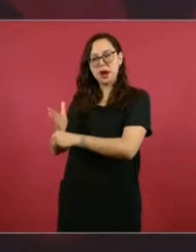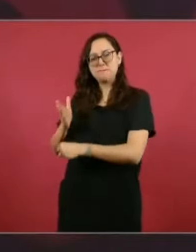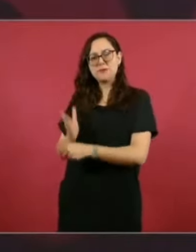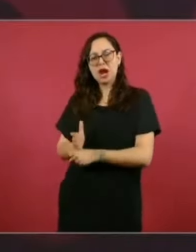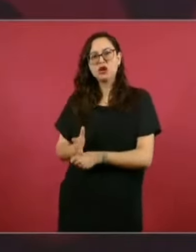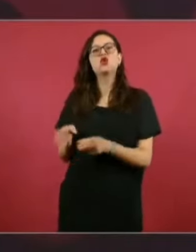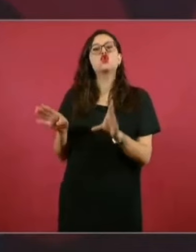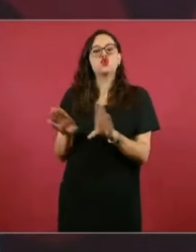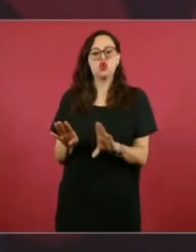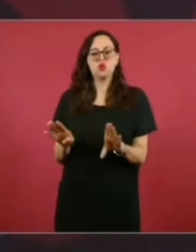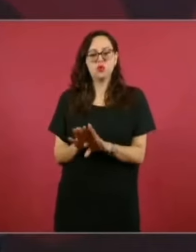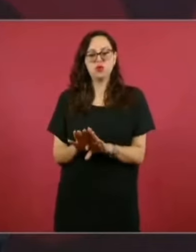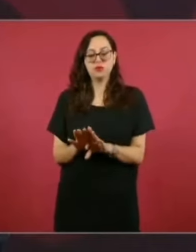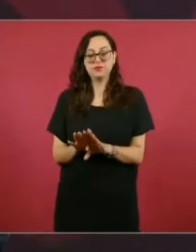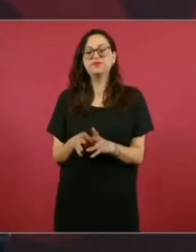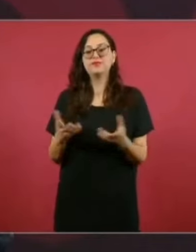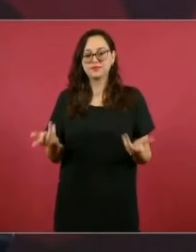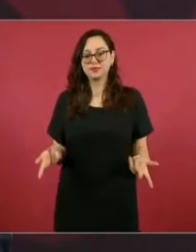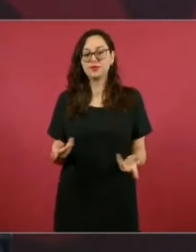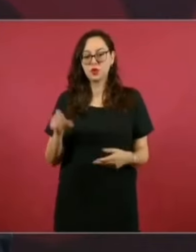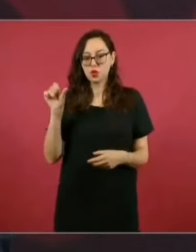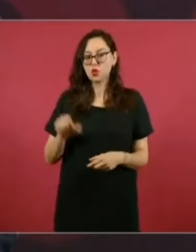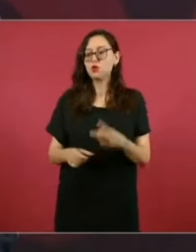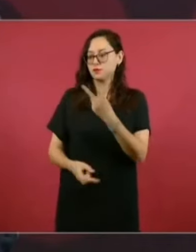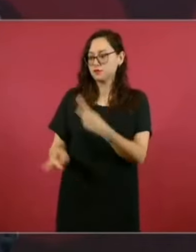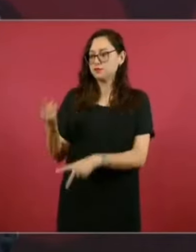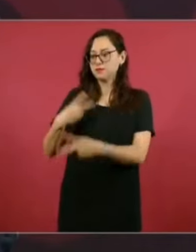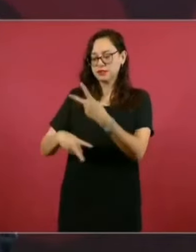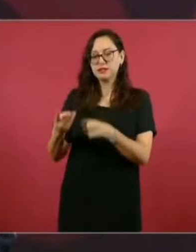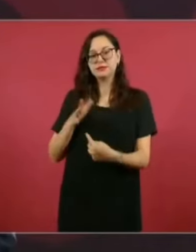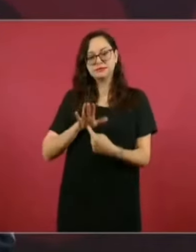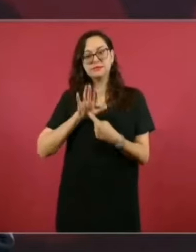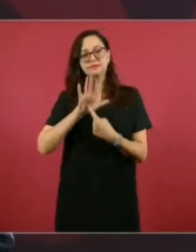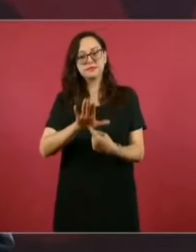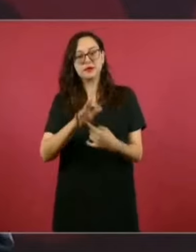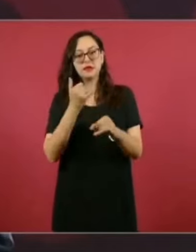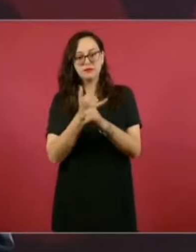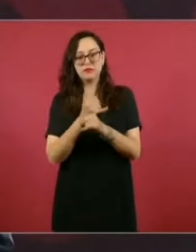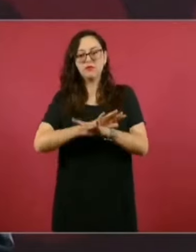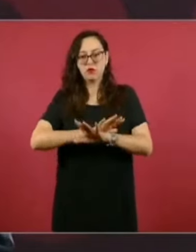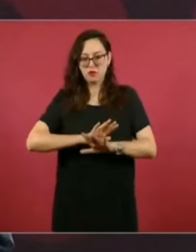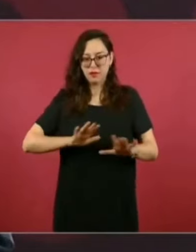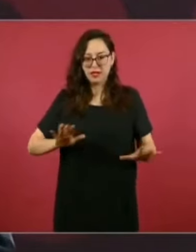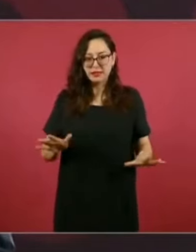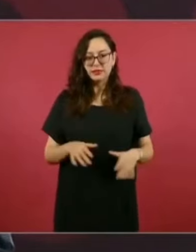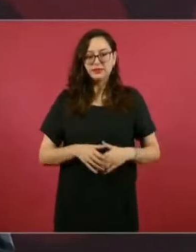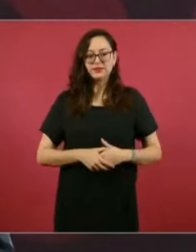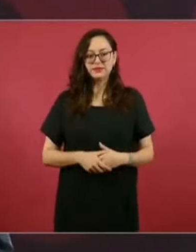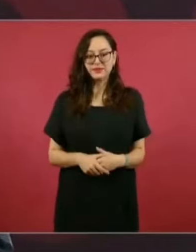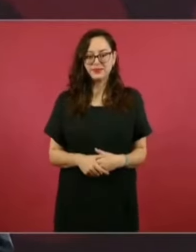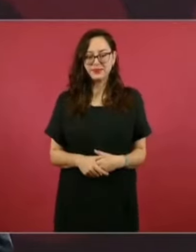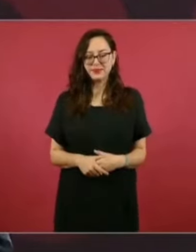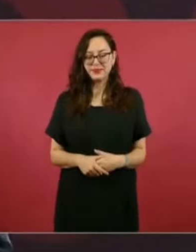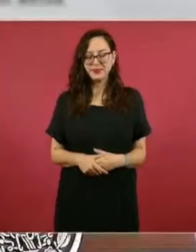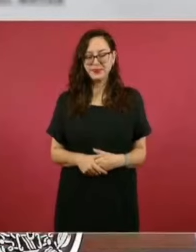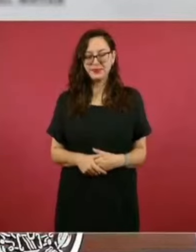este asunto y lo vamos a hacer. Vamos a que primero